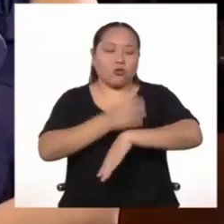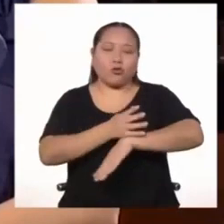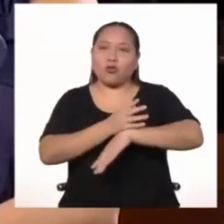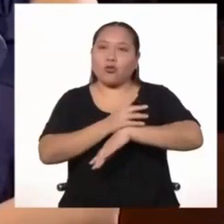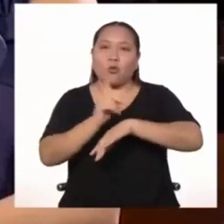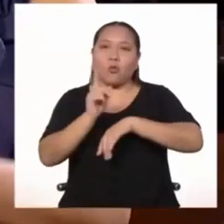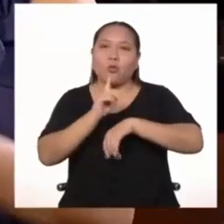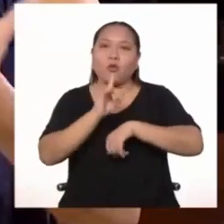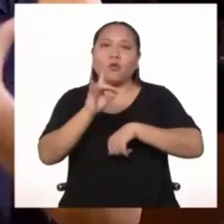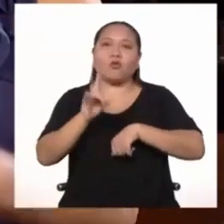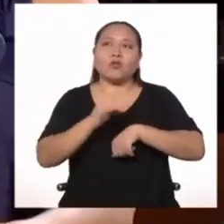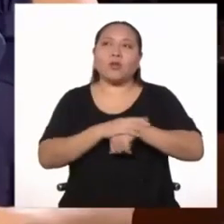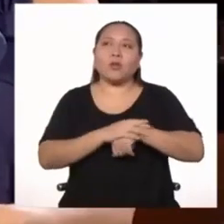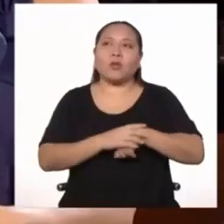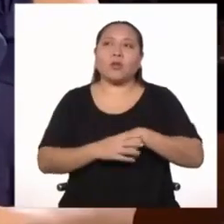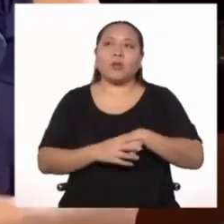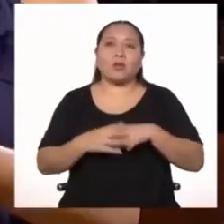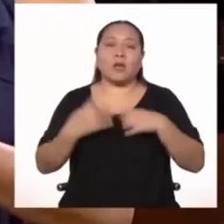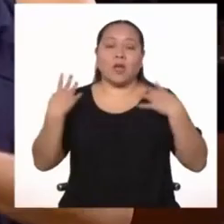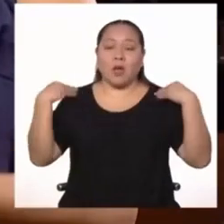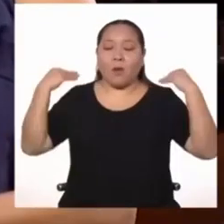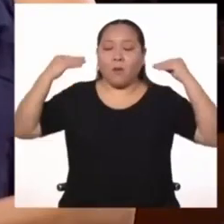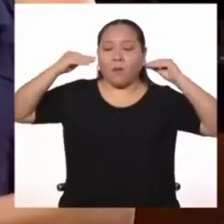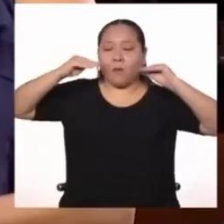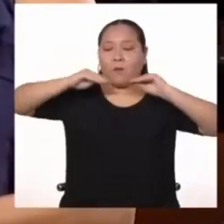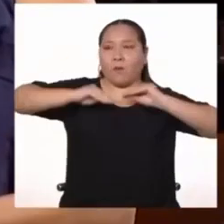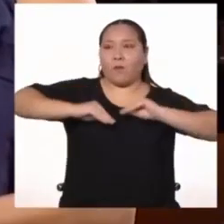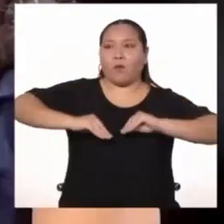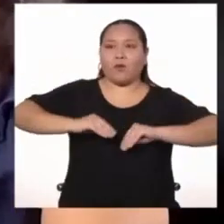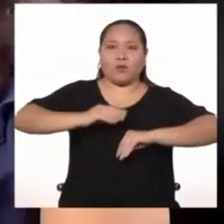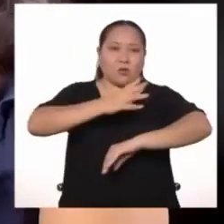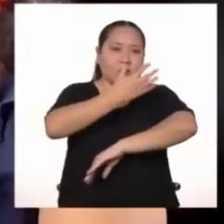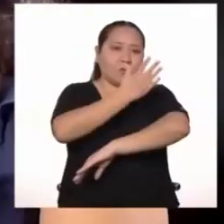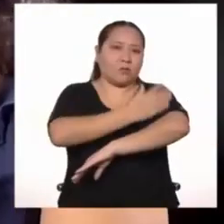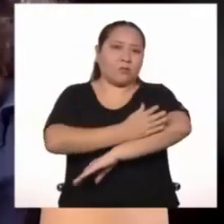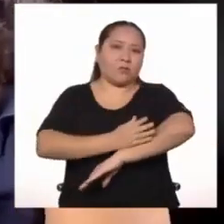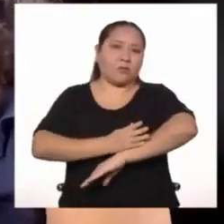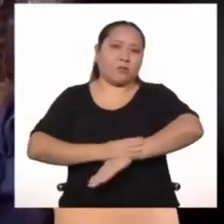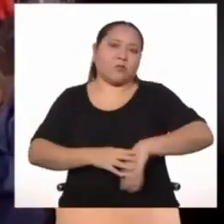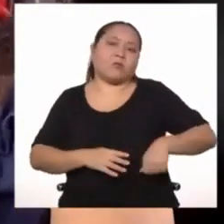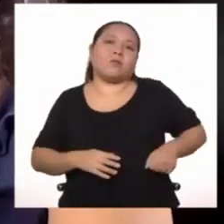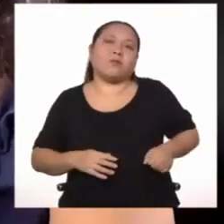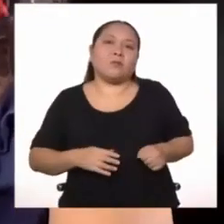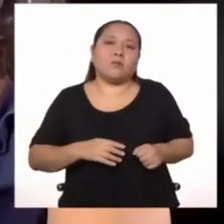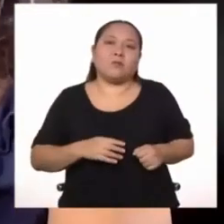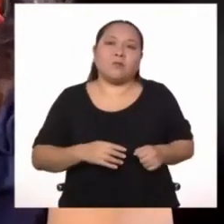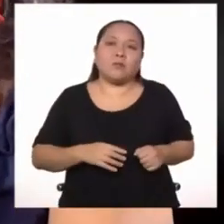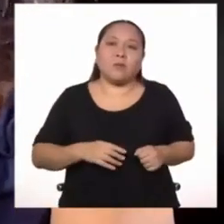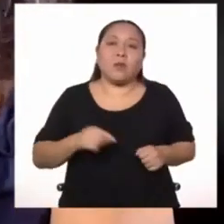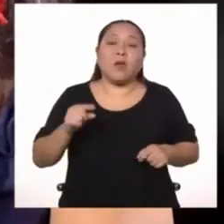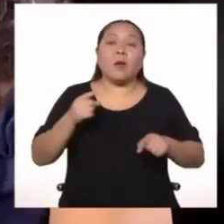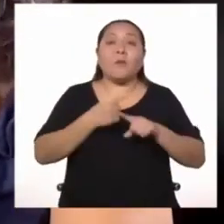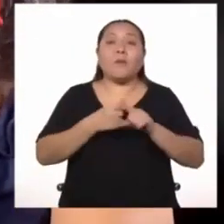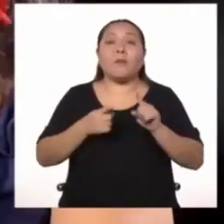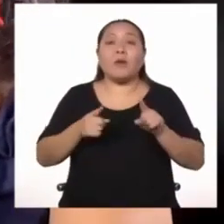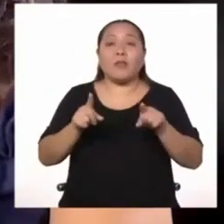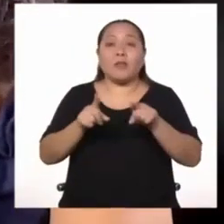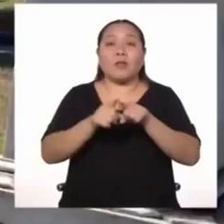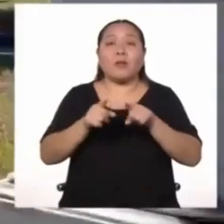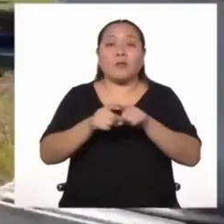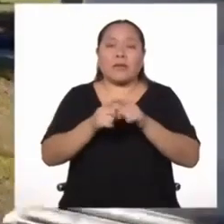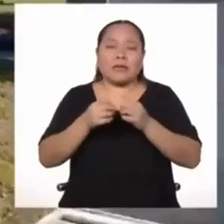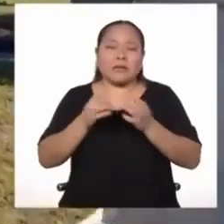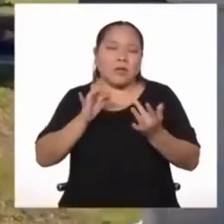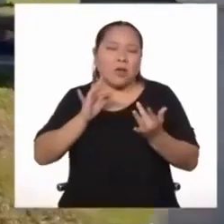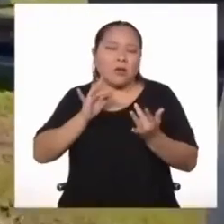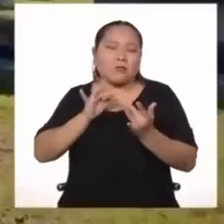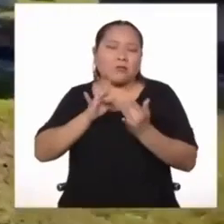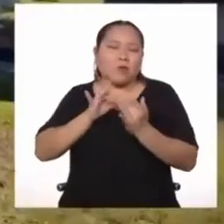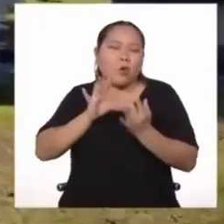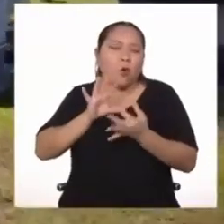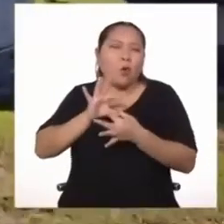Le gustaba ser retratado con poncho, en parte por el brazo, pero también porque él se sentía muy cercano al Perú.